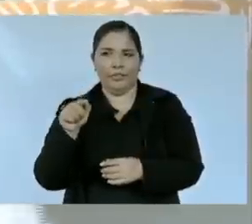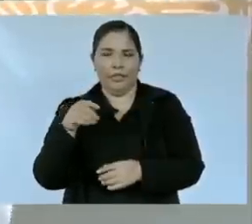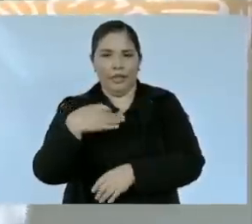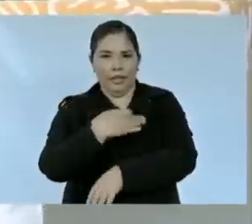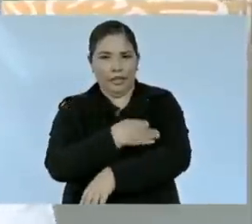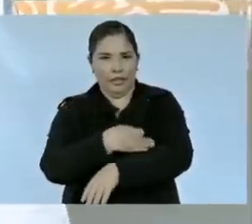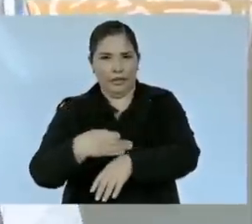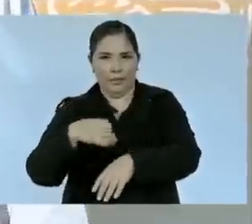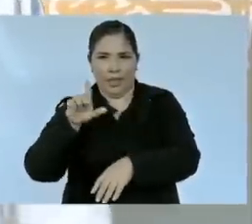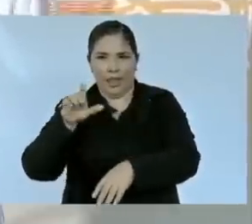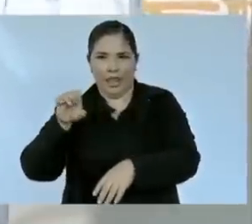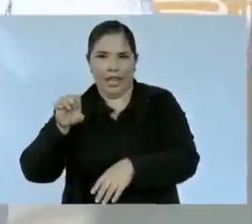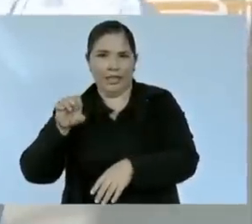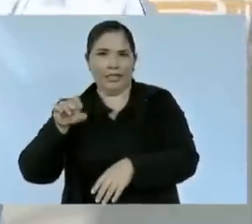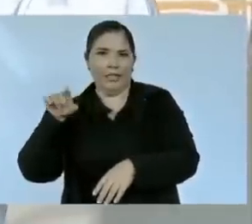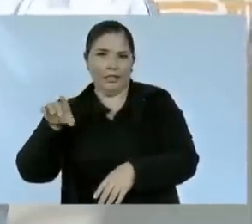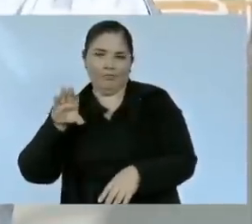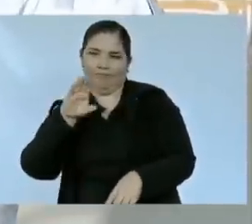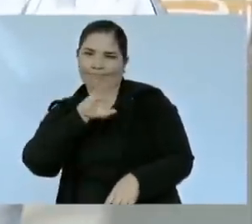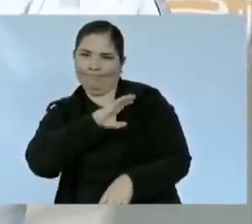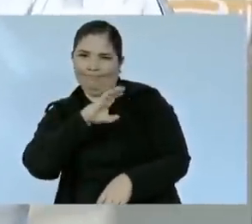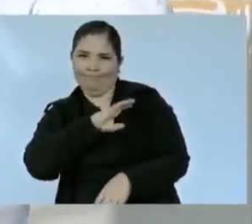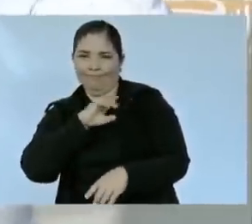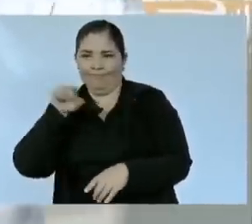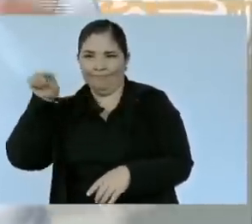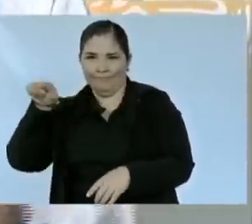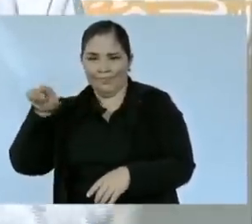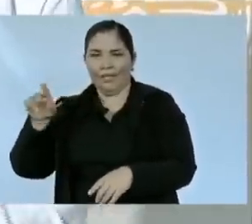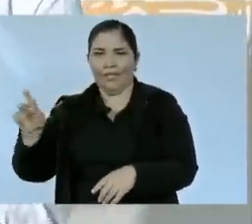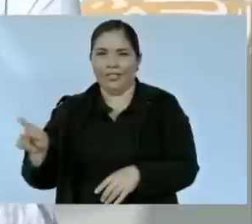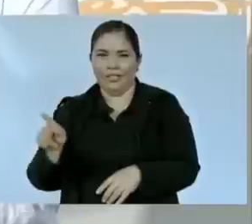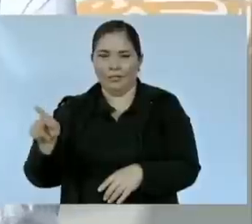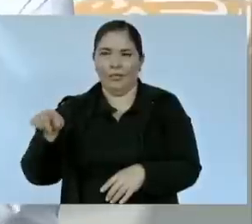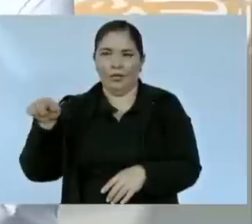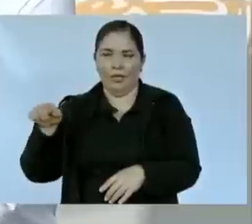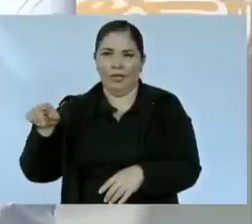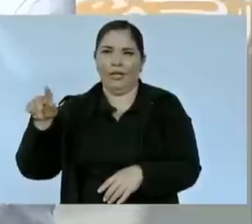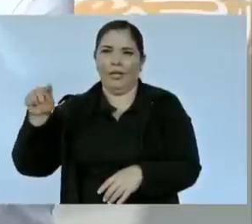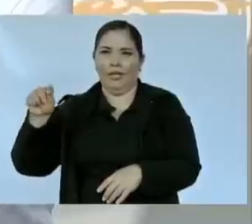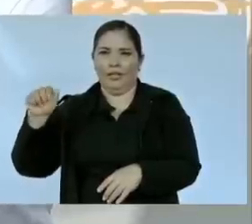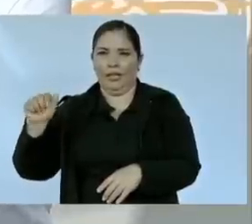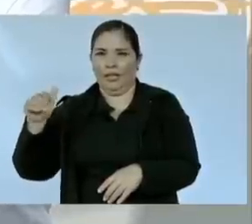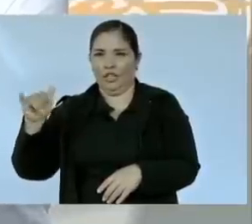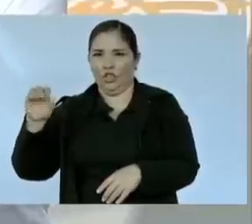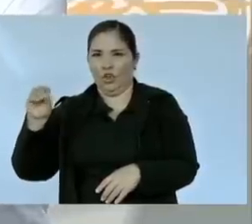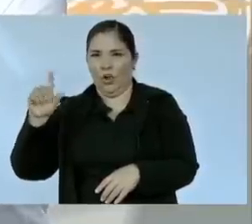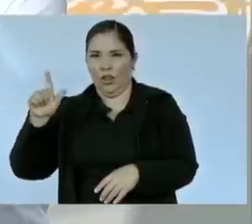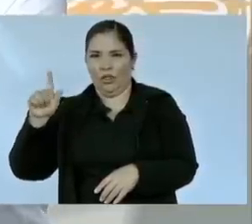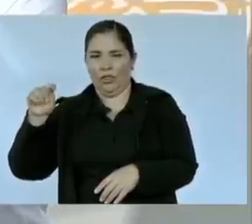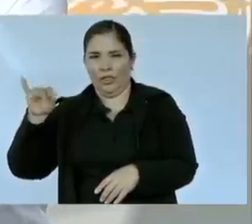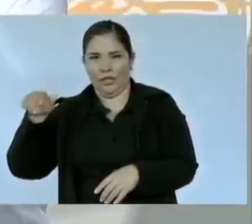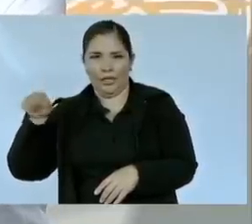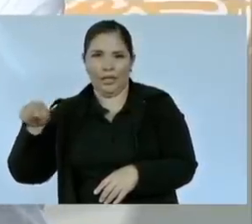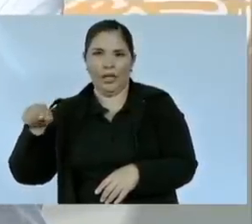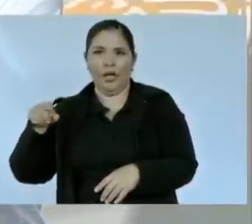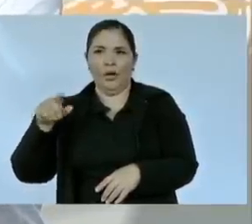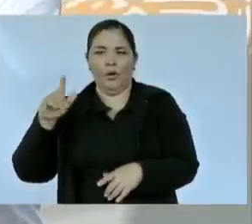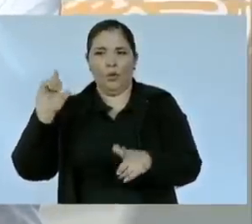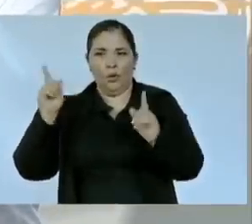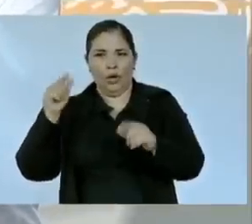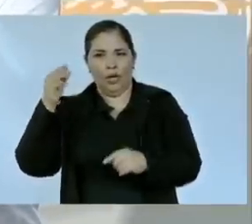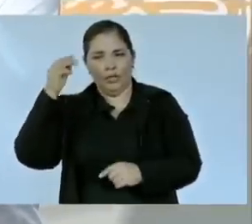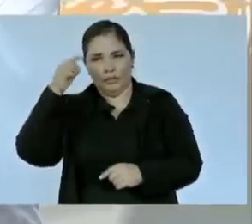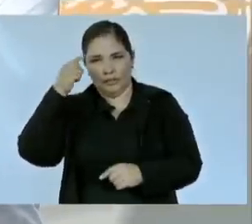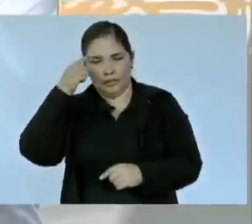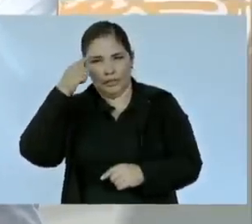mucho cariño espero que sigan pensando como me lo